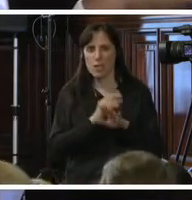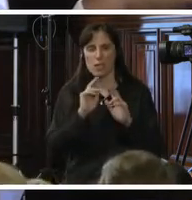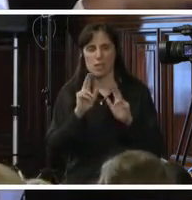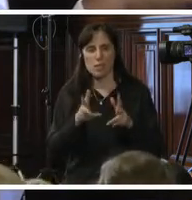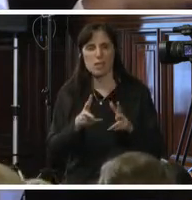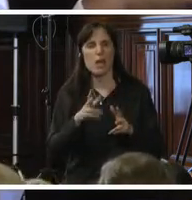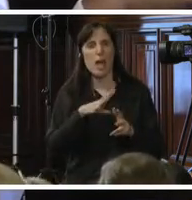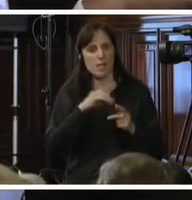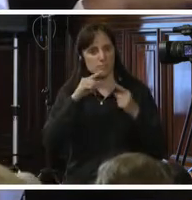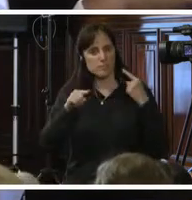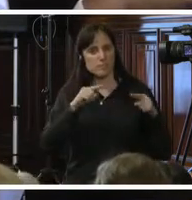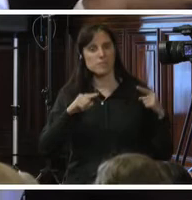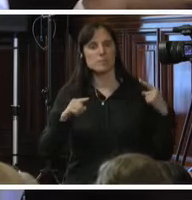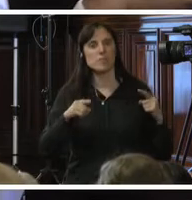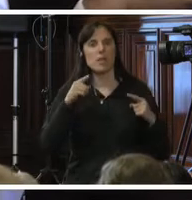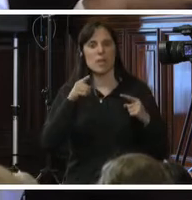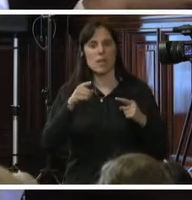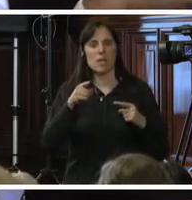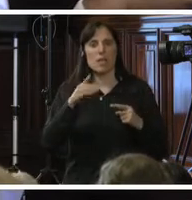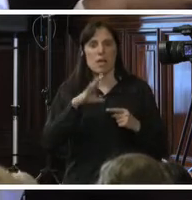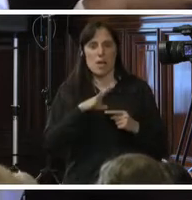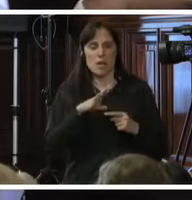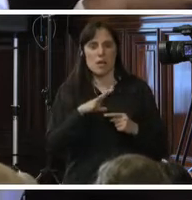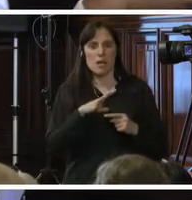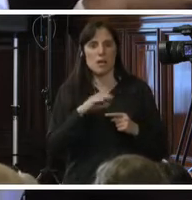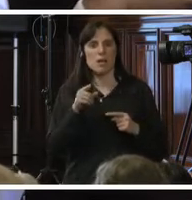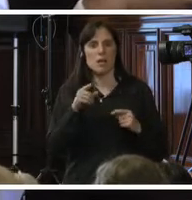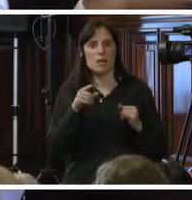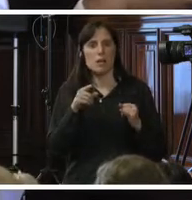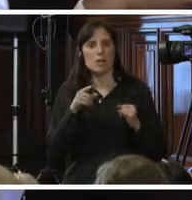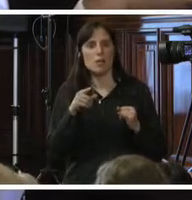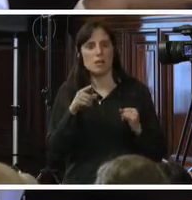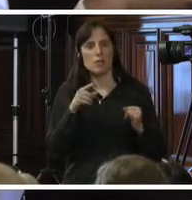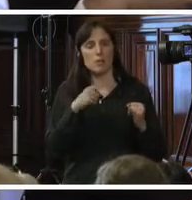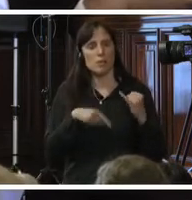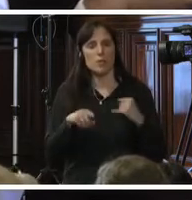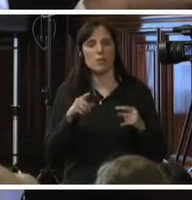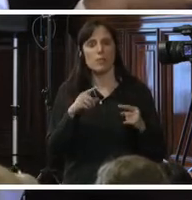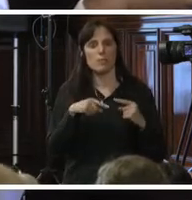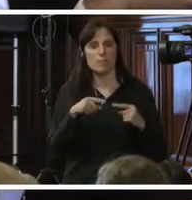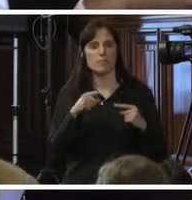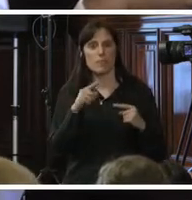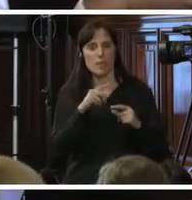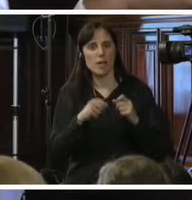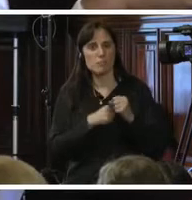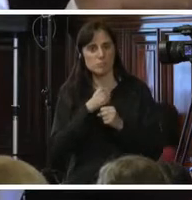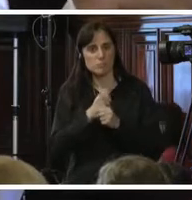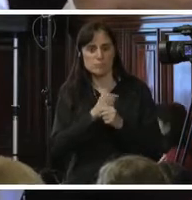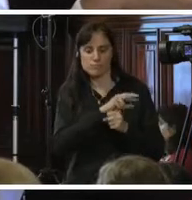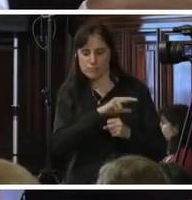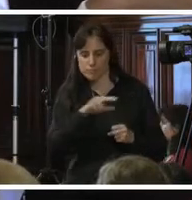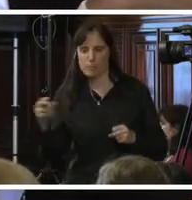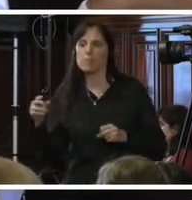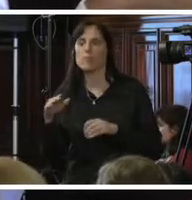identificados de trata de personas constituyen en gran medida, aunque no exclusivamente, un fenómeno en que sus rutas suelen seguir las tendencias de las corrientes